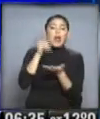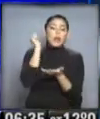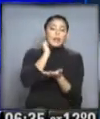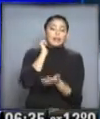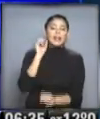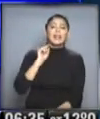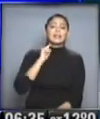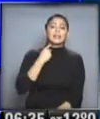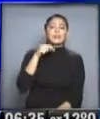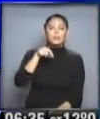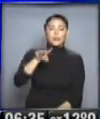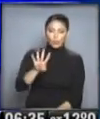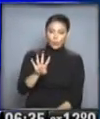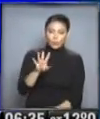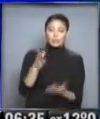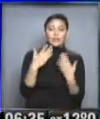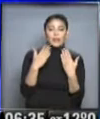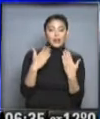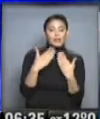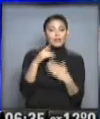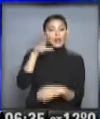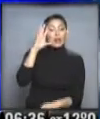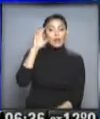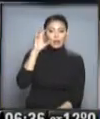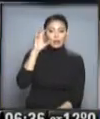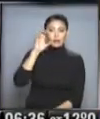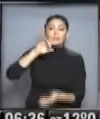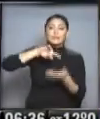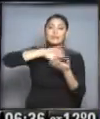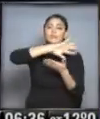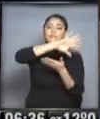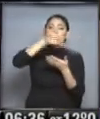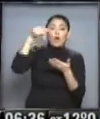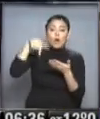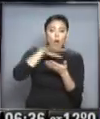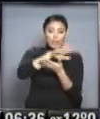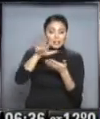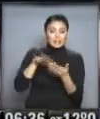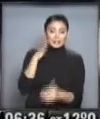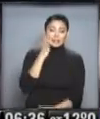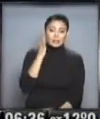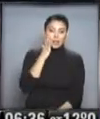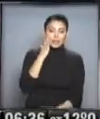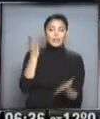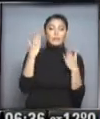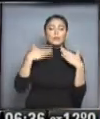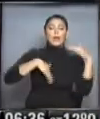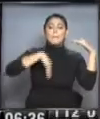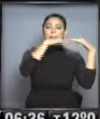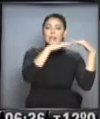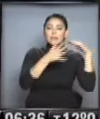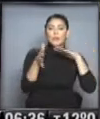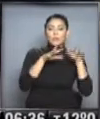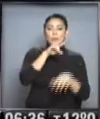con 13 grados 4 décimos de temperatura. Y recuerden que en toda la zona, hoy a la tarde, las temperaturas máximas rondarán